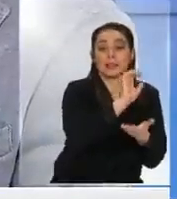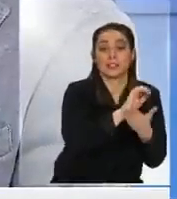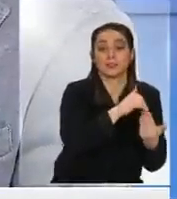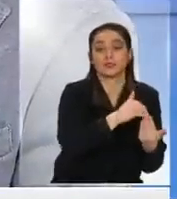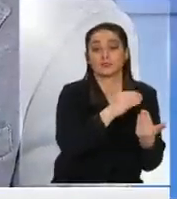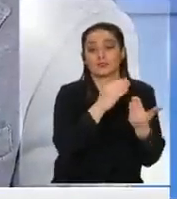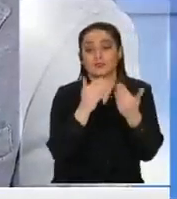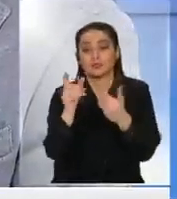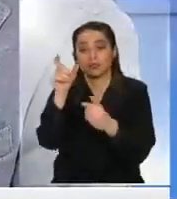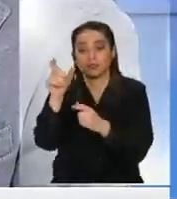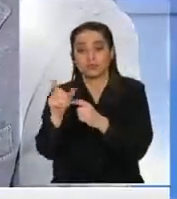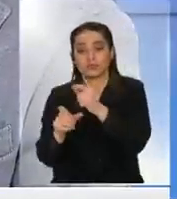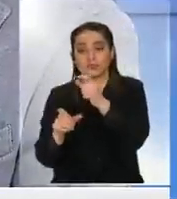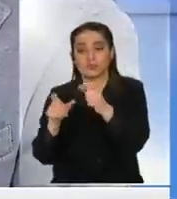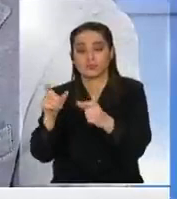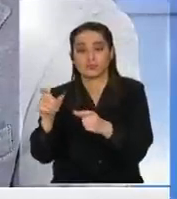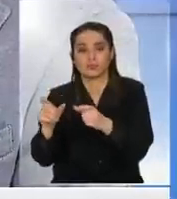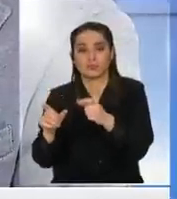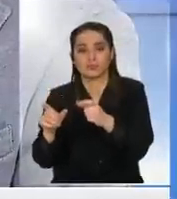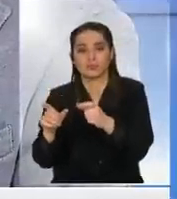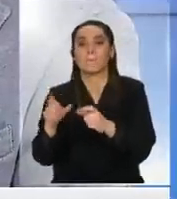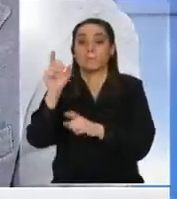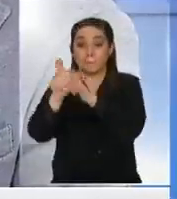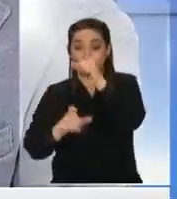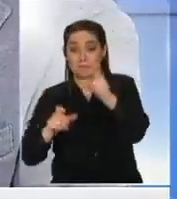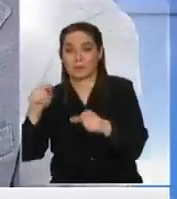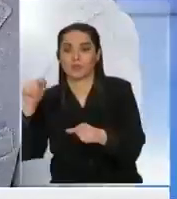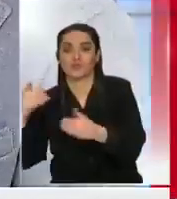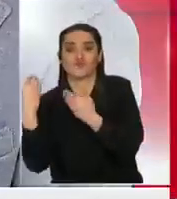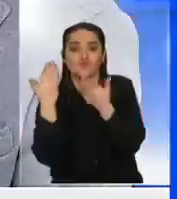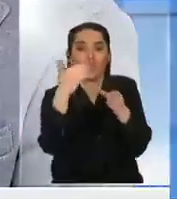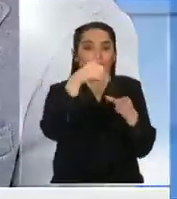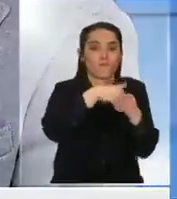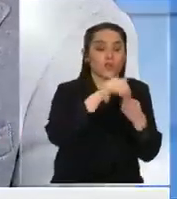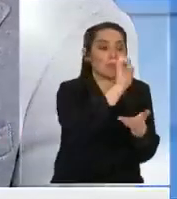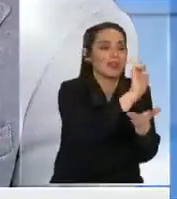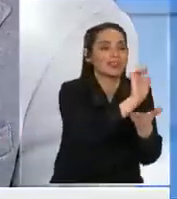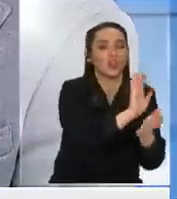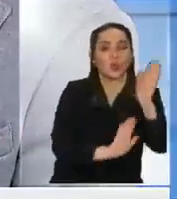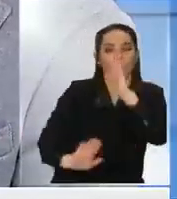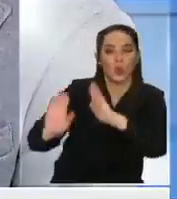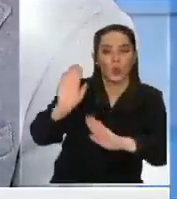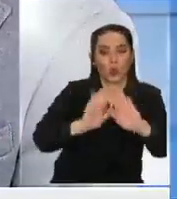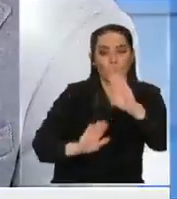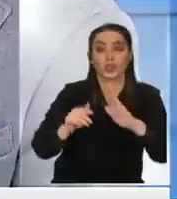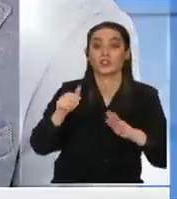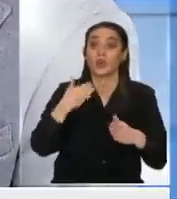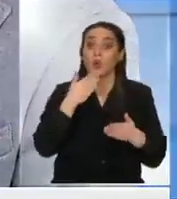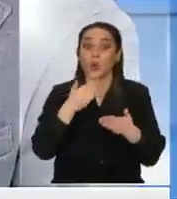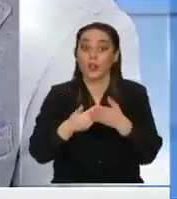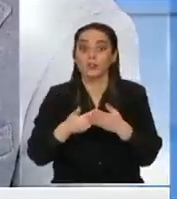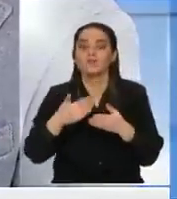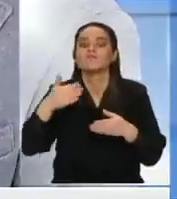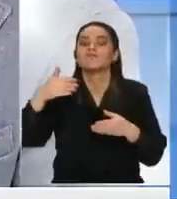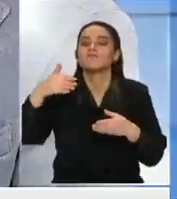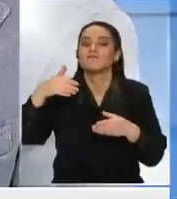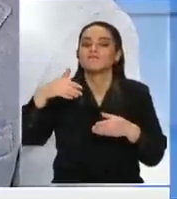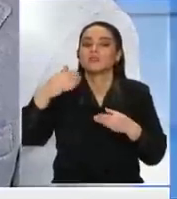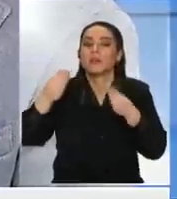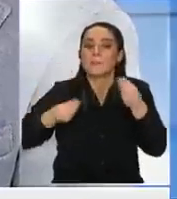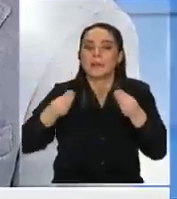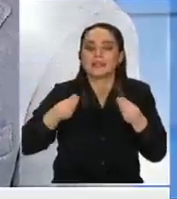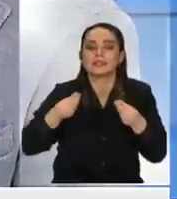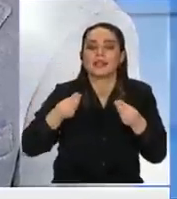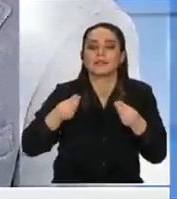lealtad e impuestos cuando surgen los Estados Nacionales republicanos democráticos estas cosas cambian ¿no? el Estado